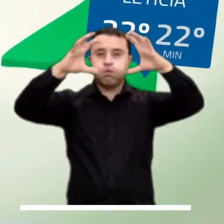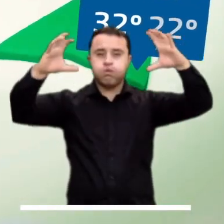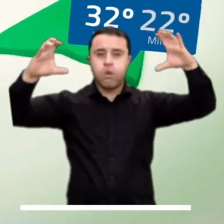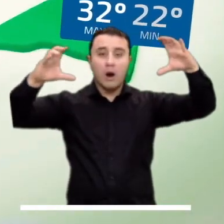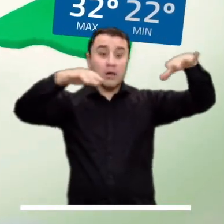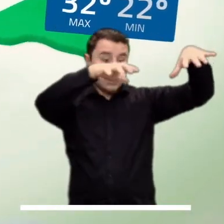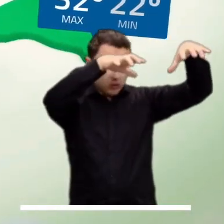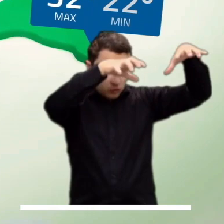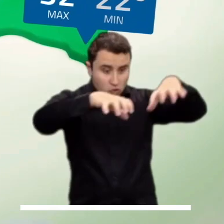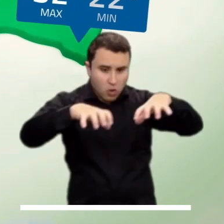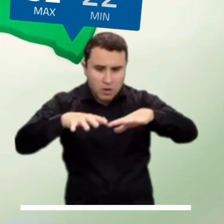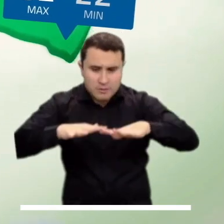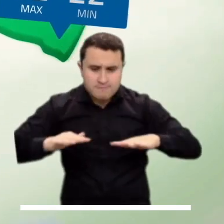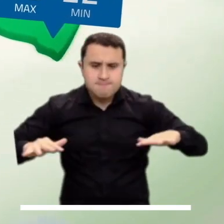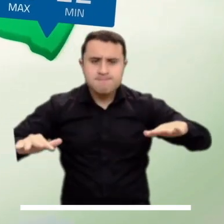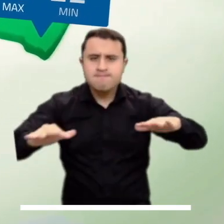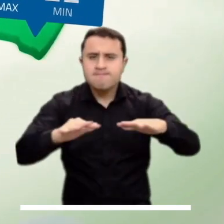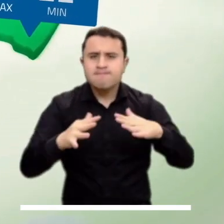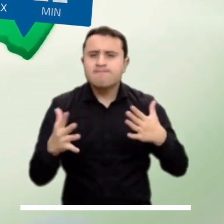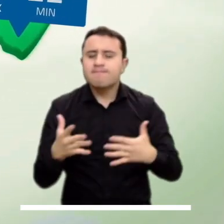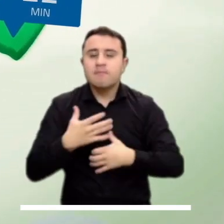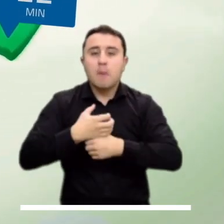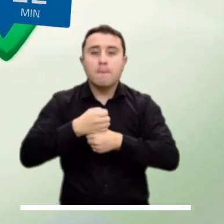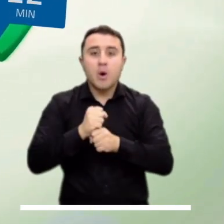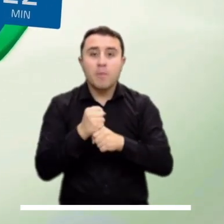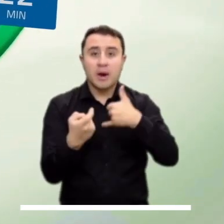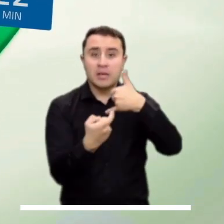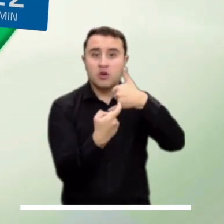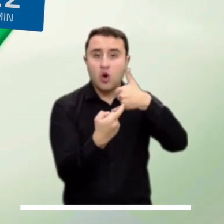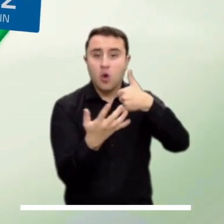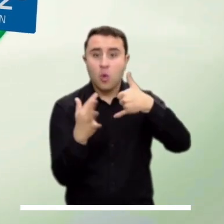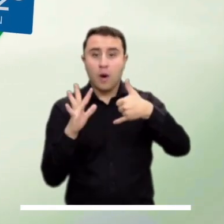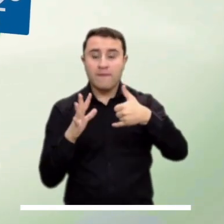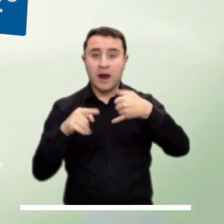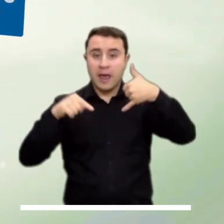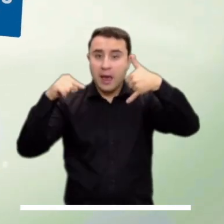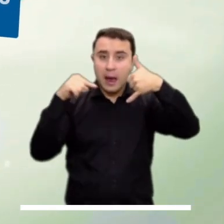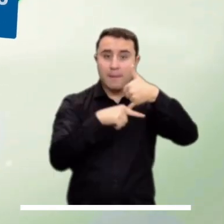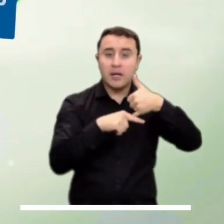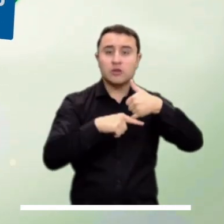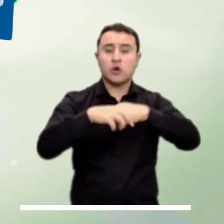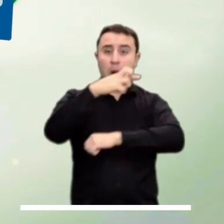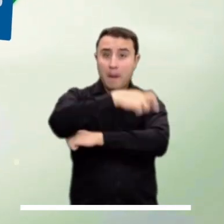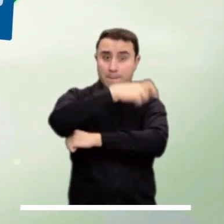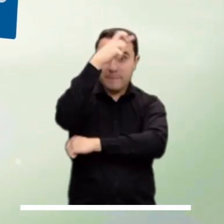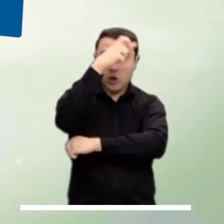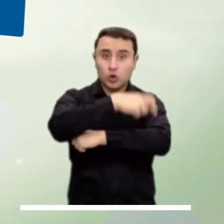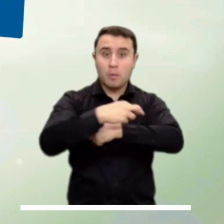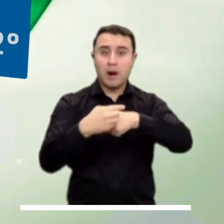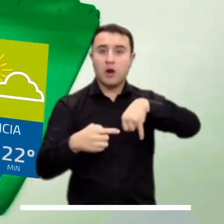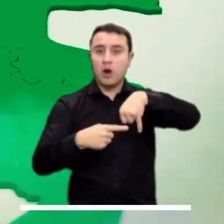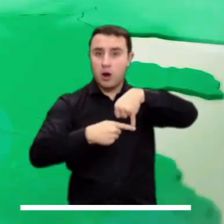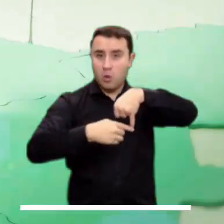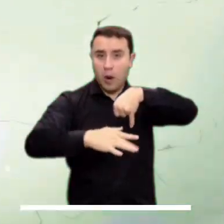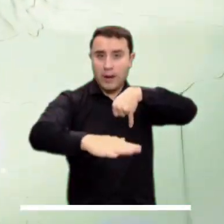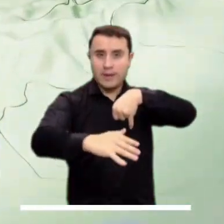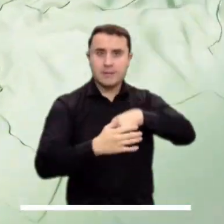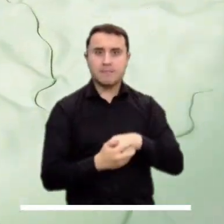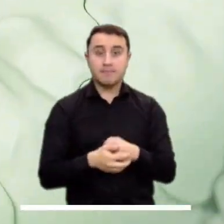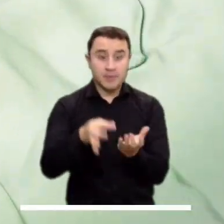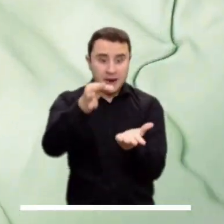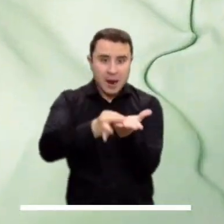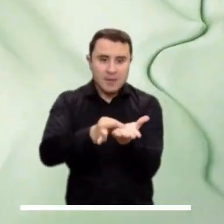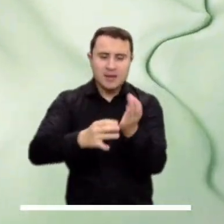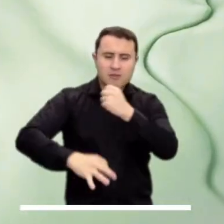las nubes. Las lluvias se podrán observar en sectores puntuales de Baupés, Guaviare, Amazonas, Putumayo y